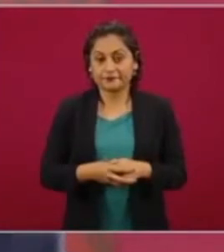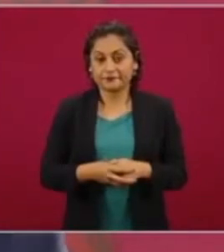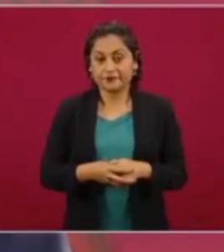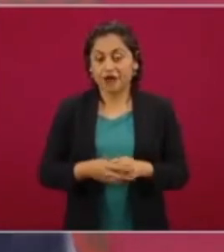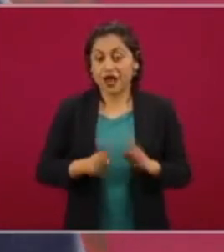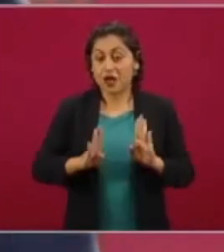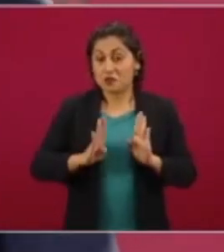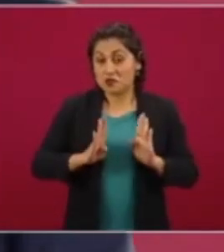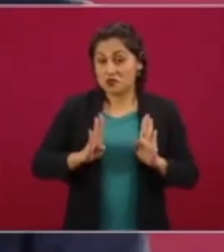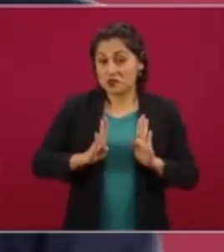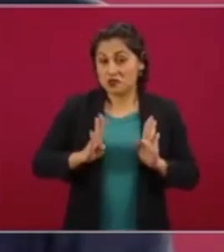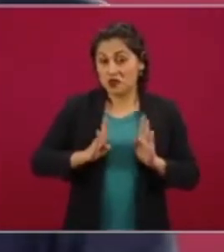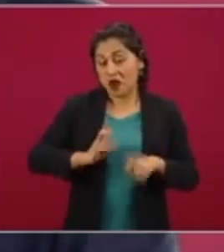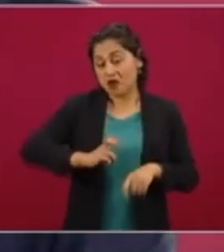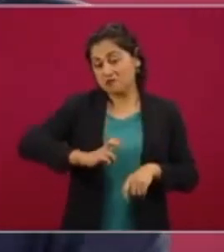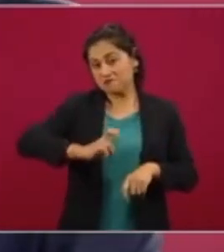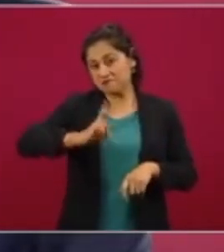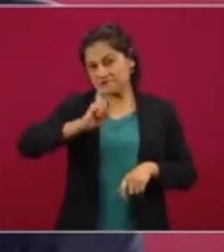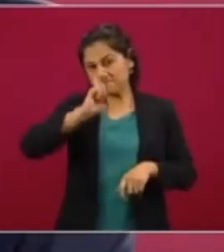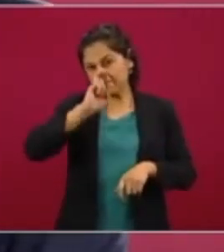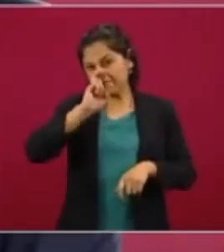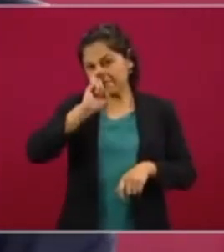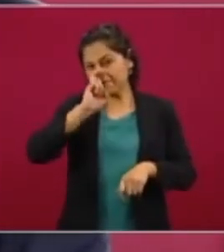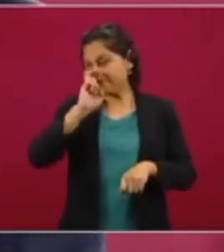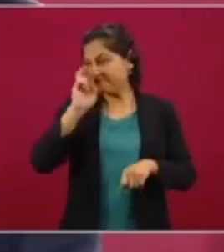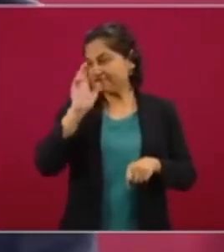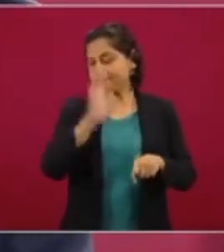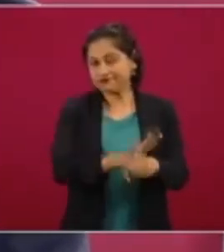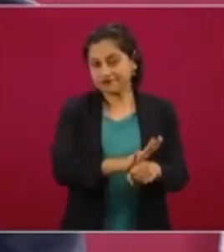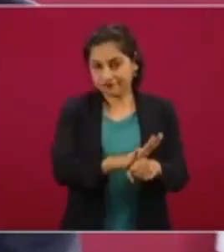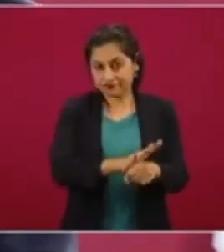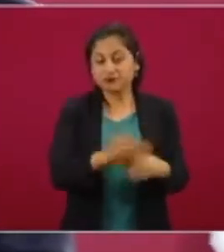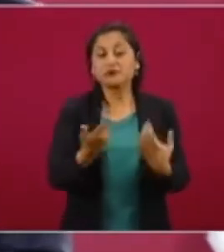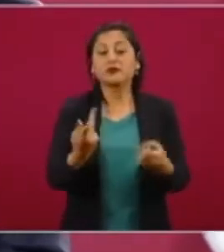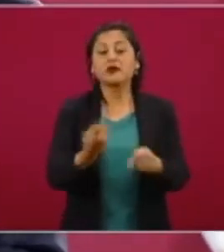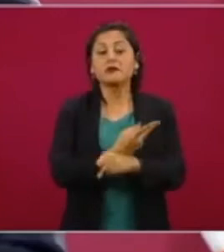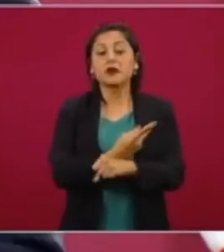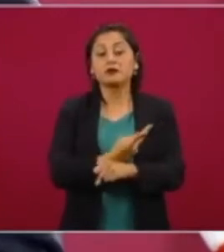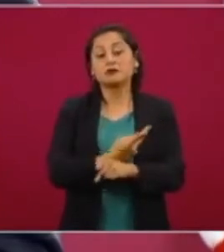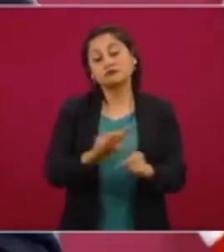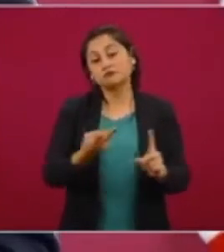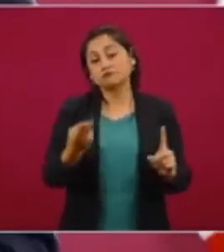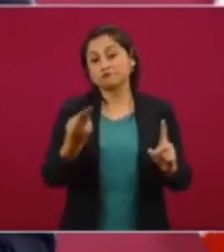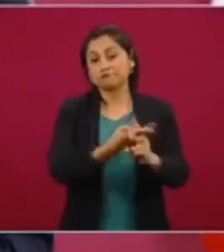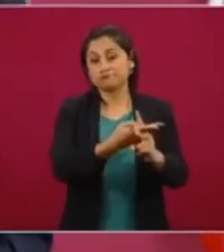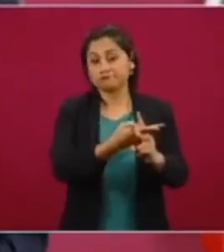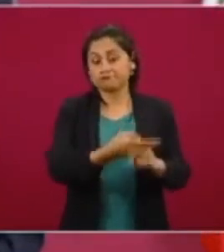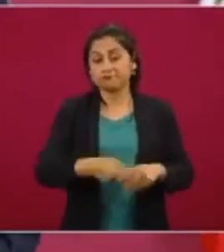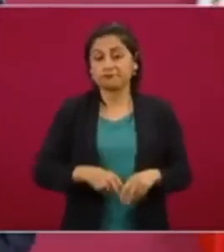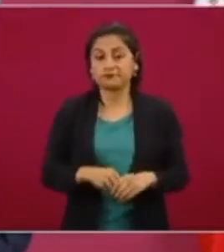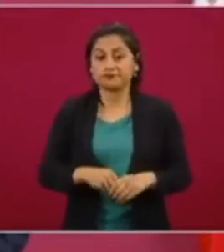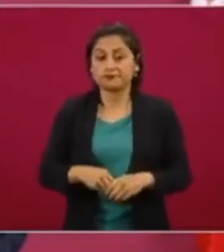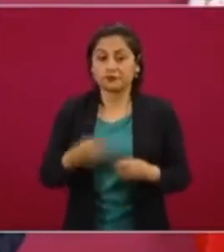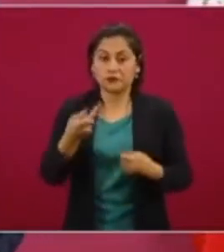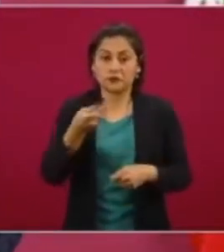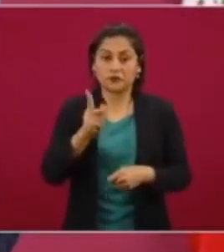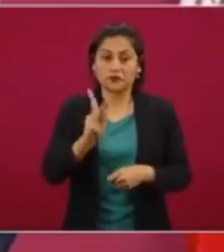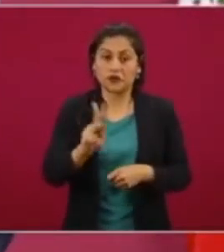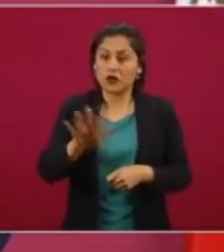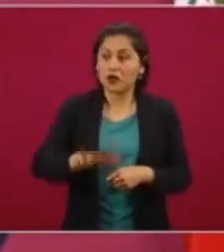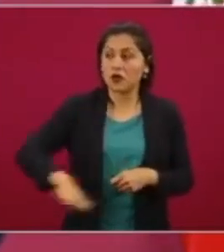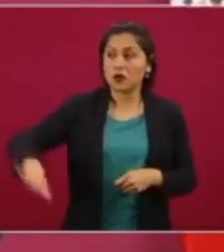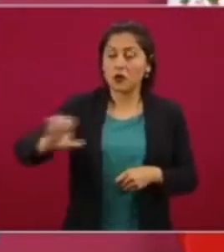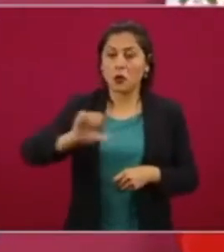autoritarios, represores, lo asesinaron. Pero no tenía respaldo